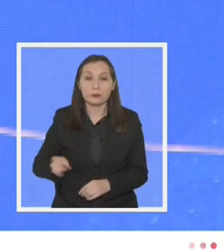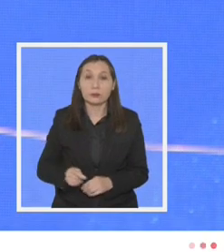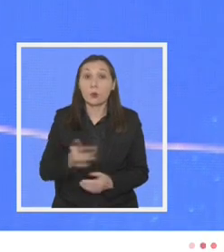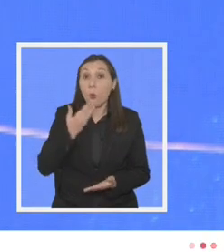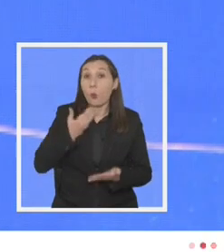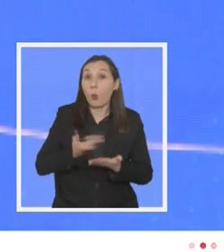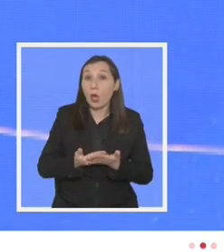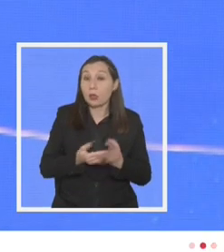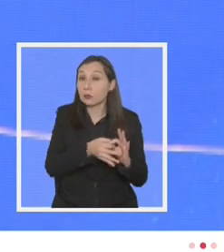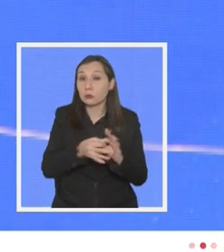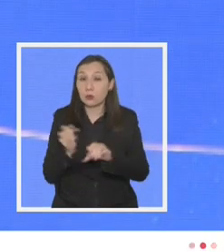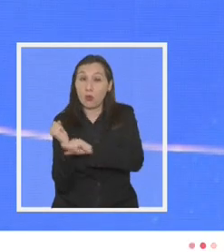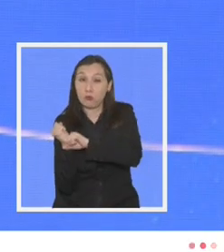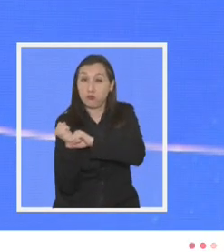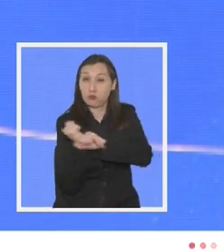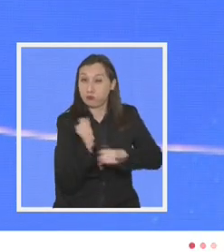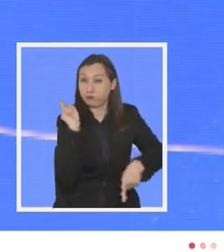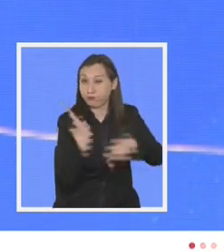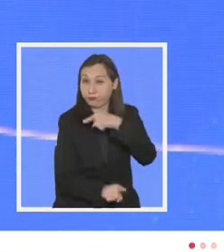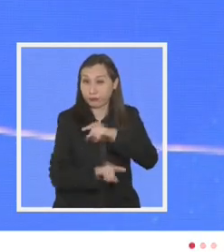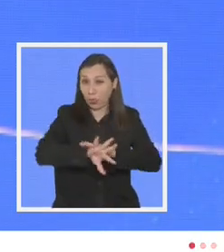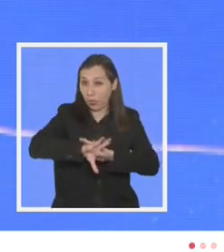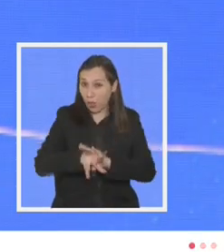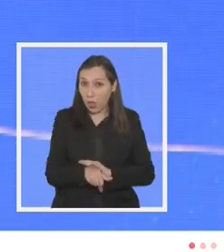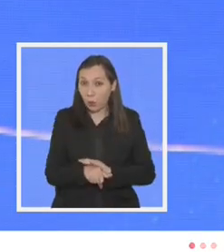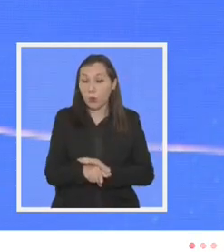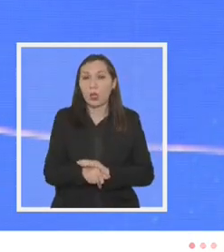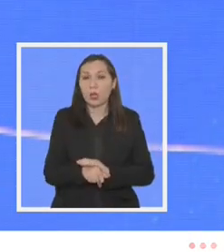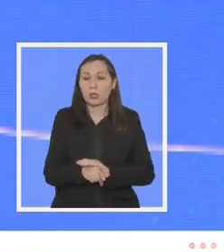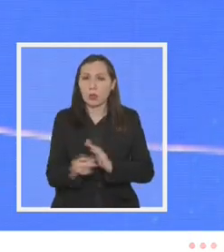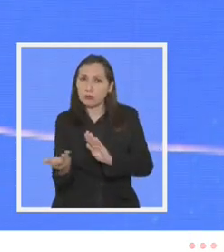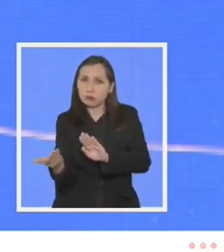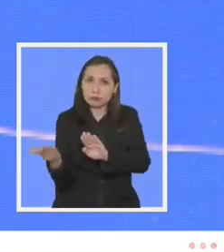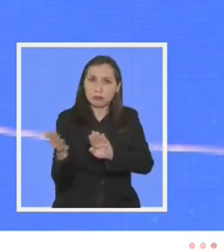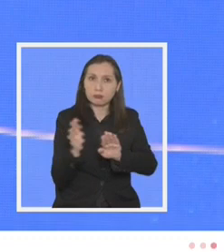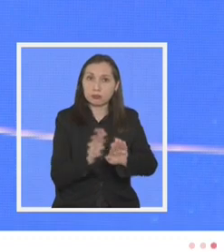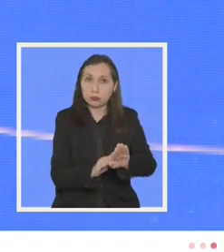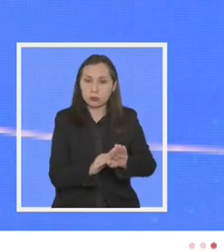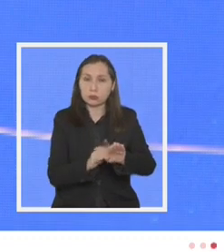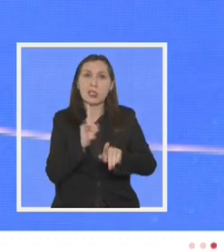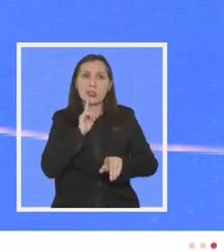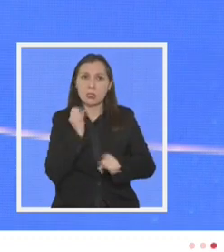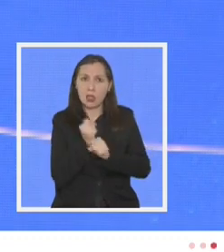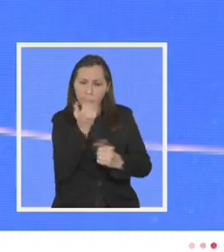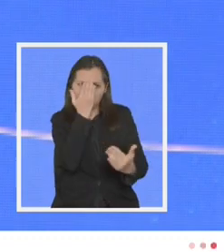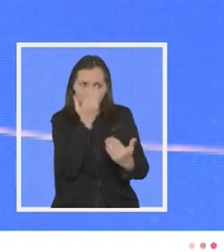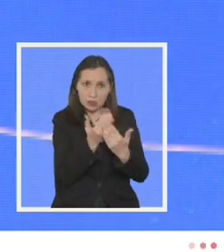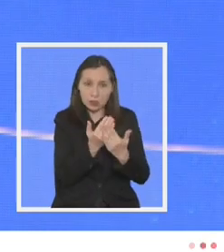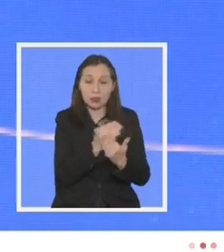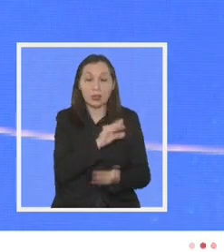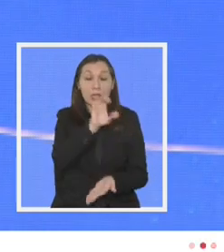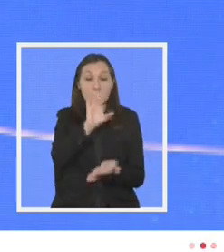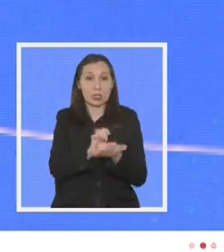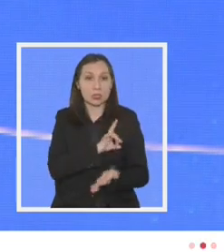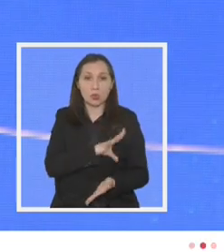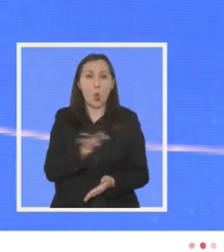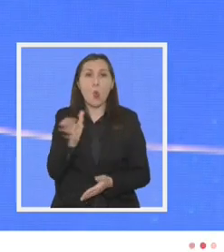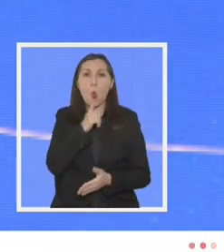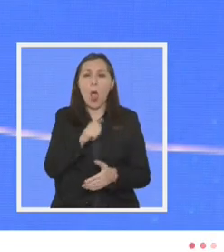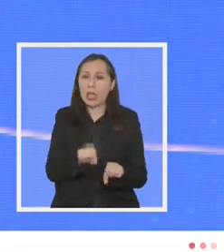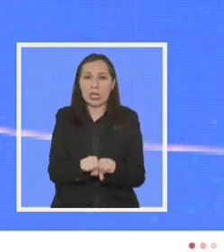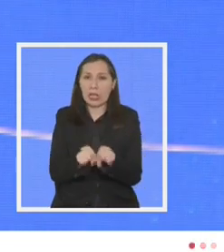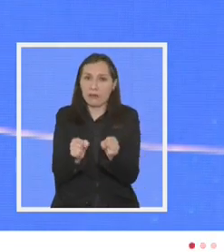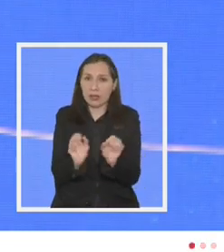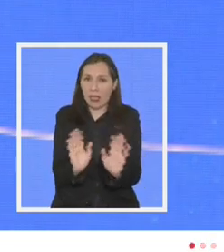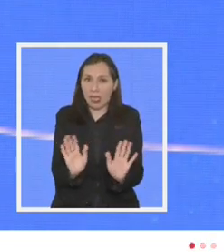cuando se trata del combate a la delincuencia y el respaldo a quienes lo enfrentan en el estado chileno no hay fisuras